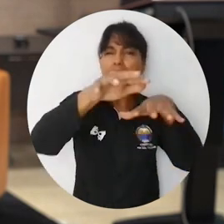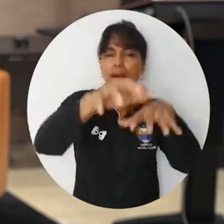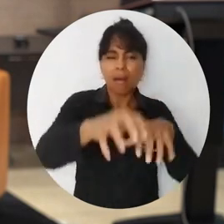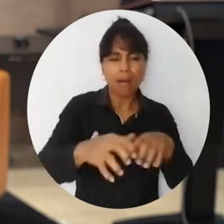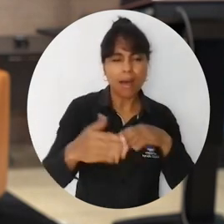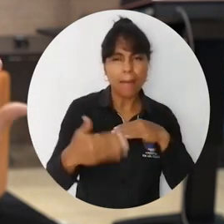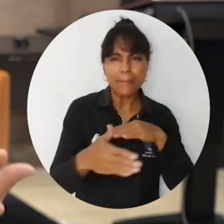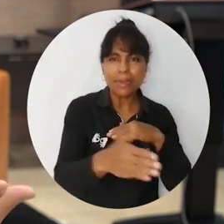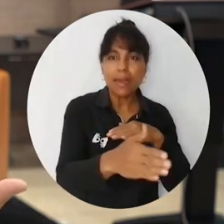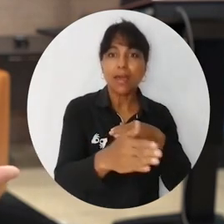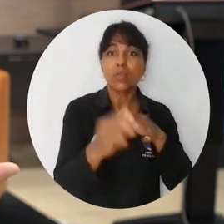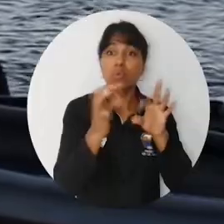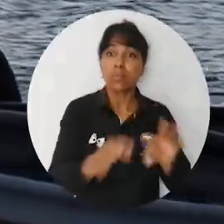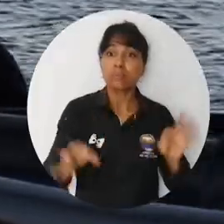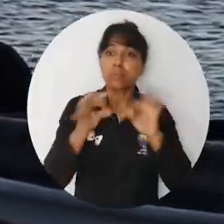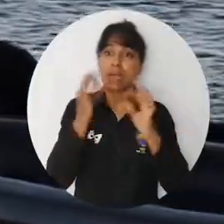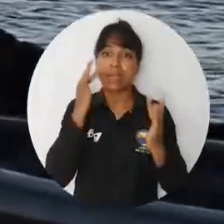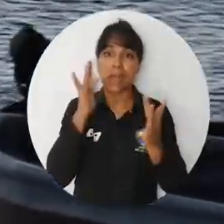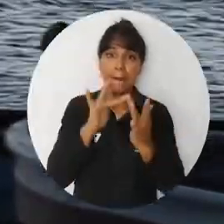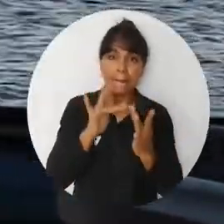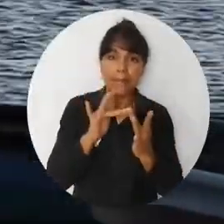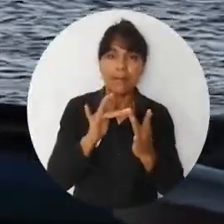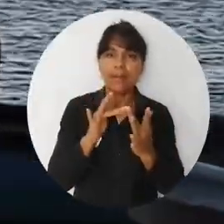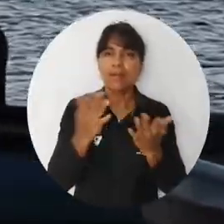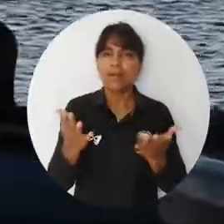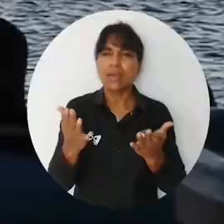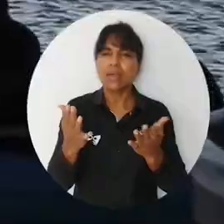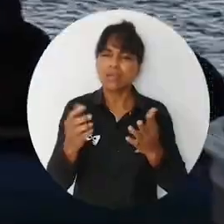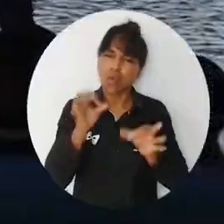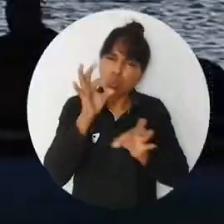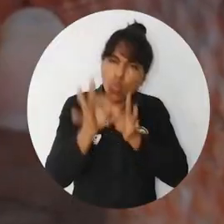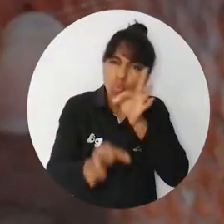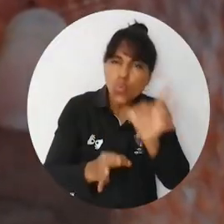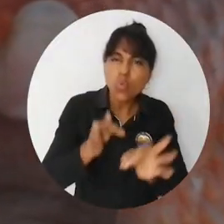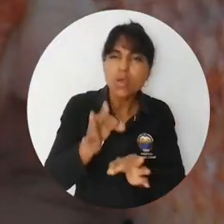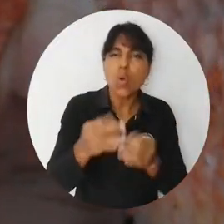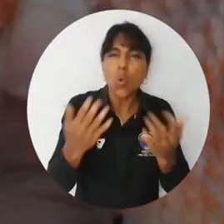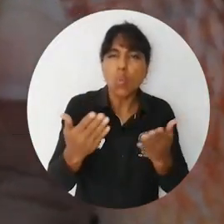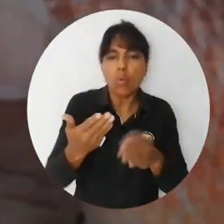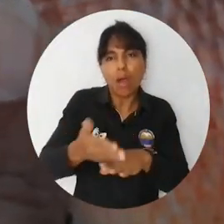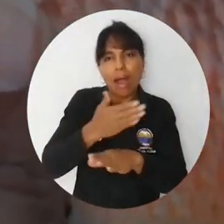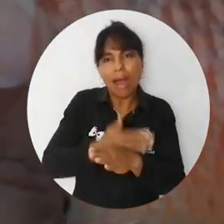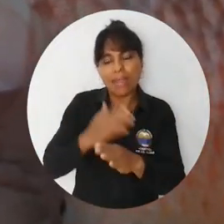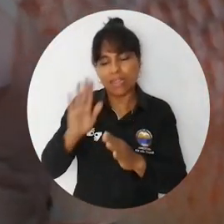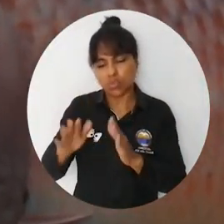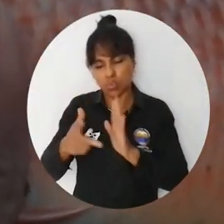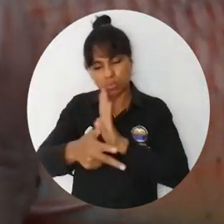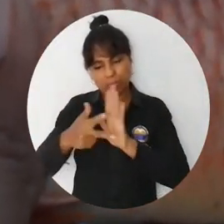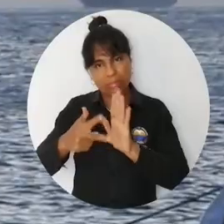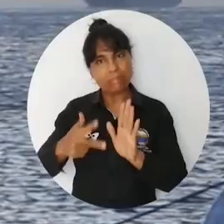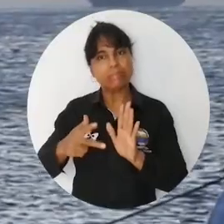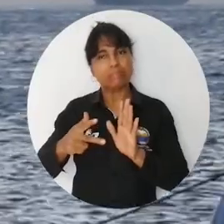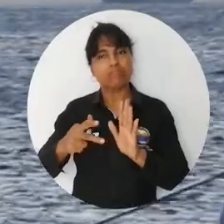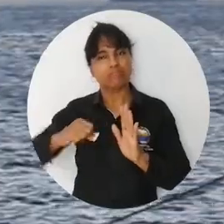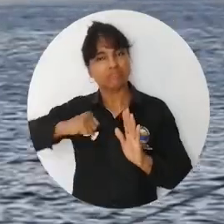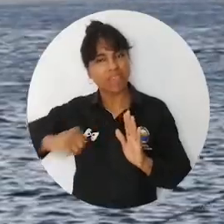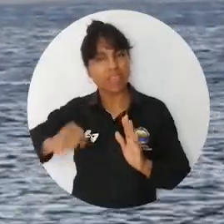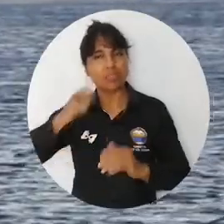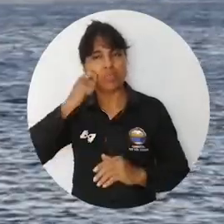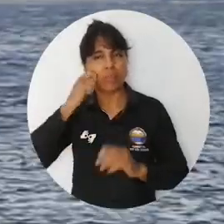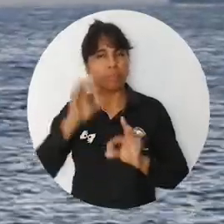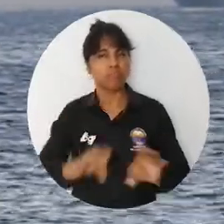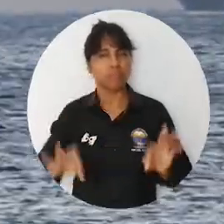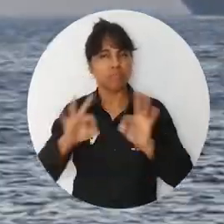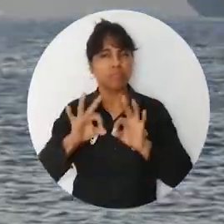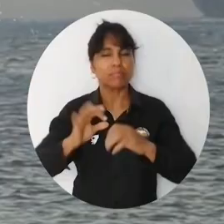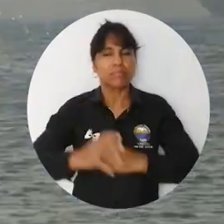y que no podemos seguir pensando que se va a alcanzar una pesca sostenible si no enfrentamos este tema